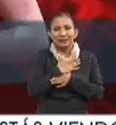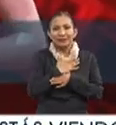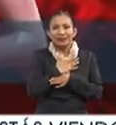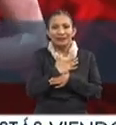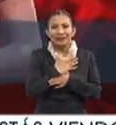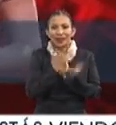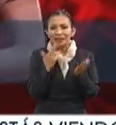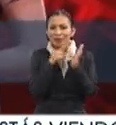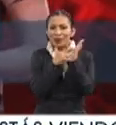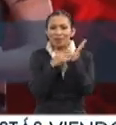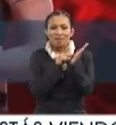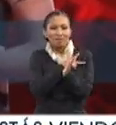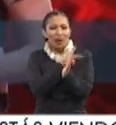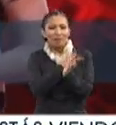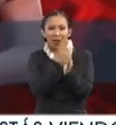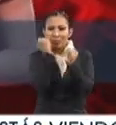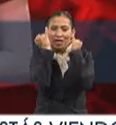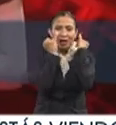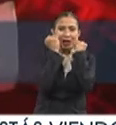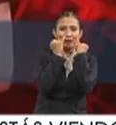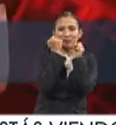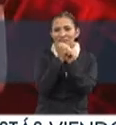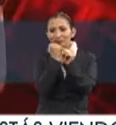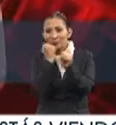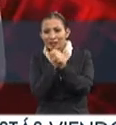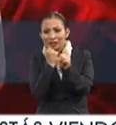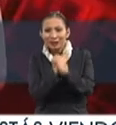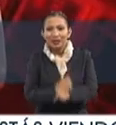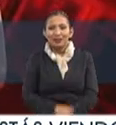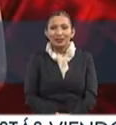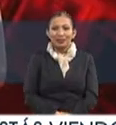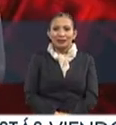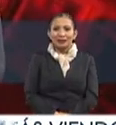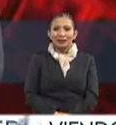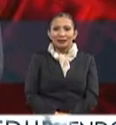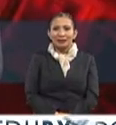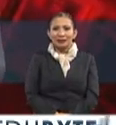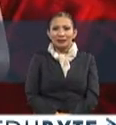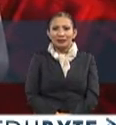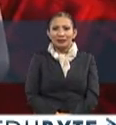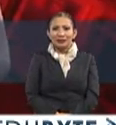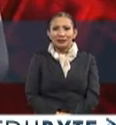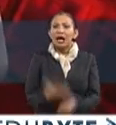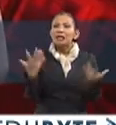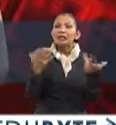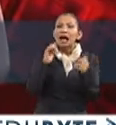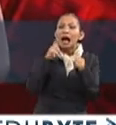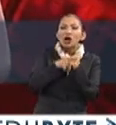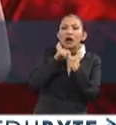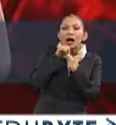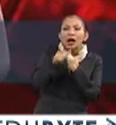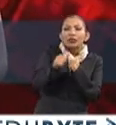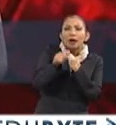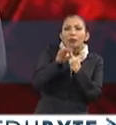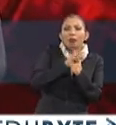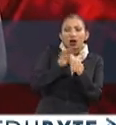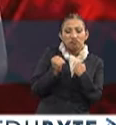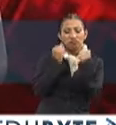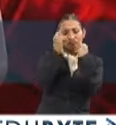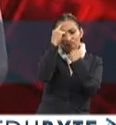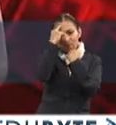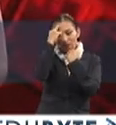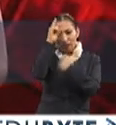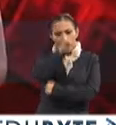con sus propias reglas y paradigmas y prácticas. Crea algo de nada con el poder